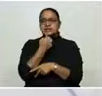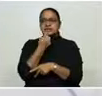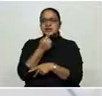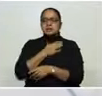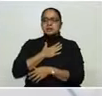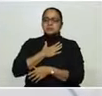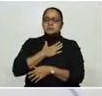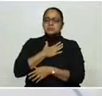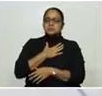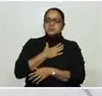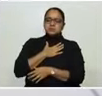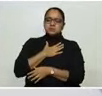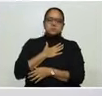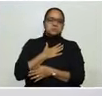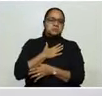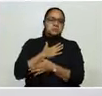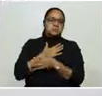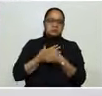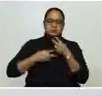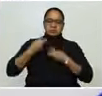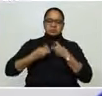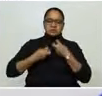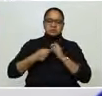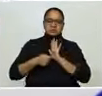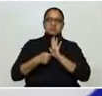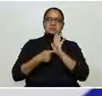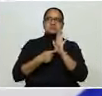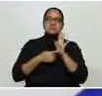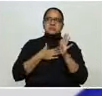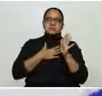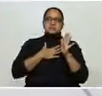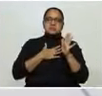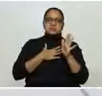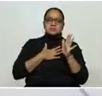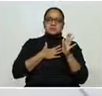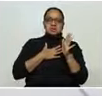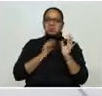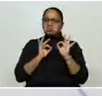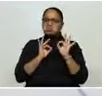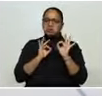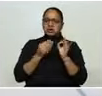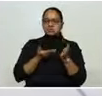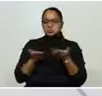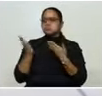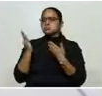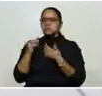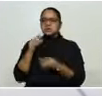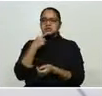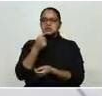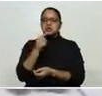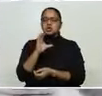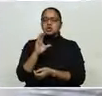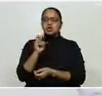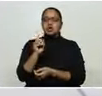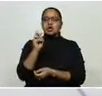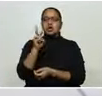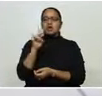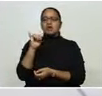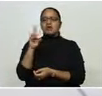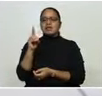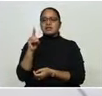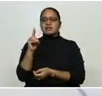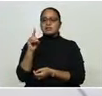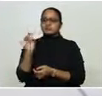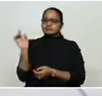que en este momento pues los médicos toman que todo sintomático respiratorio es COVID, sino demuestra lo contrario, pero tiene que irse